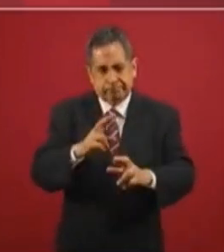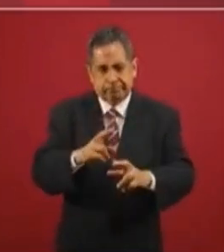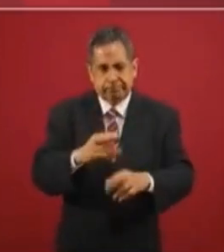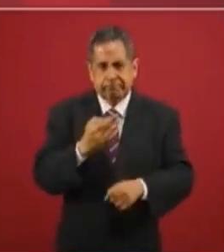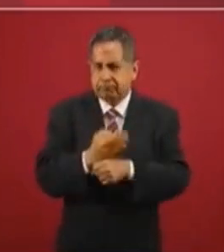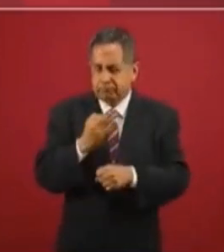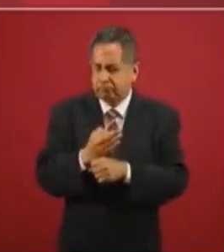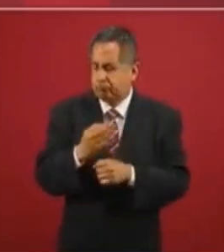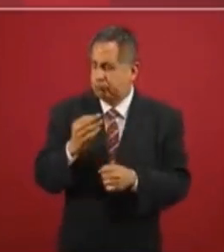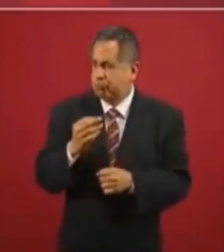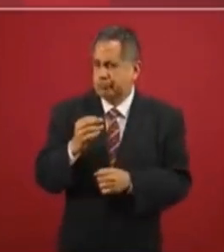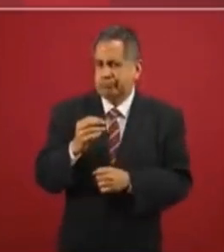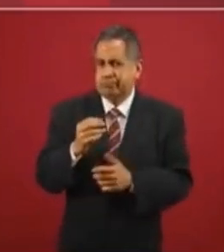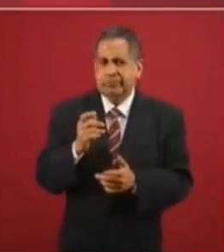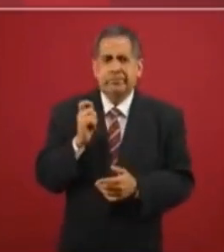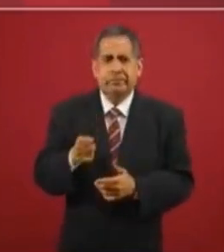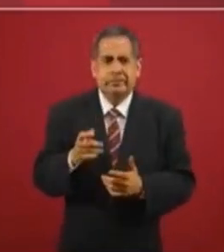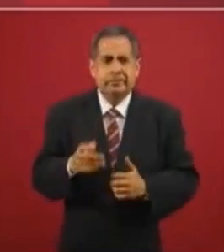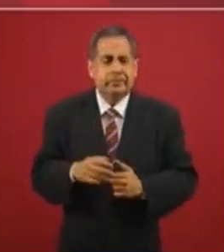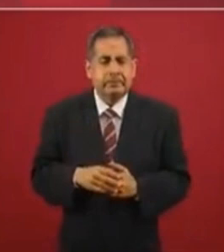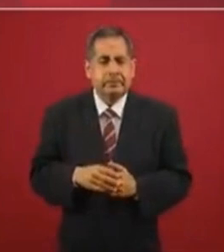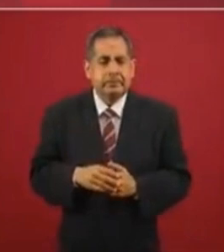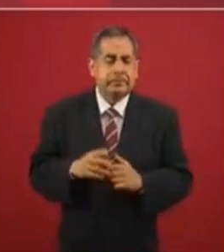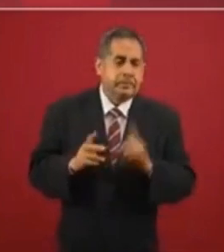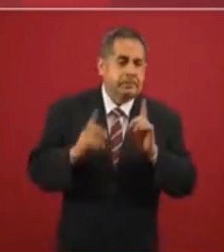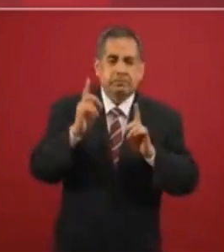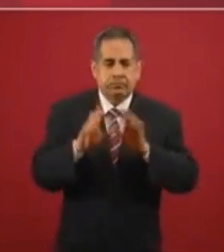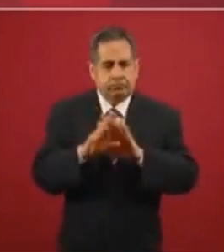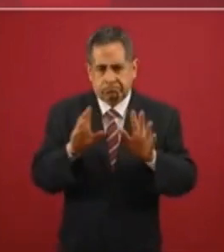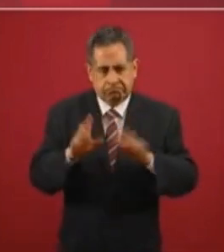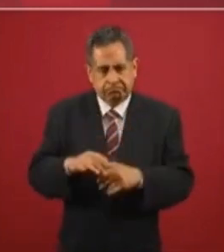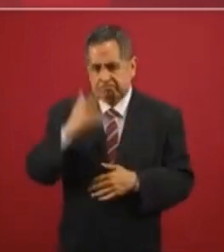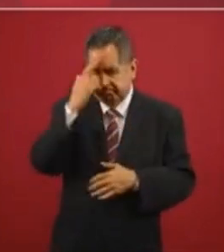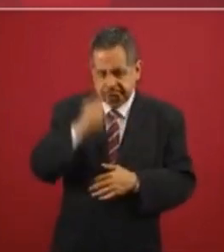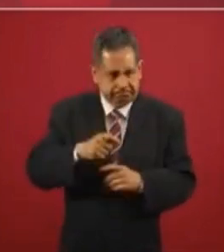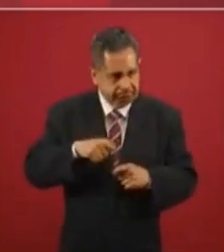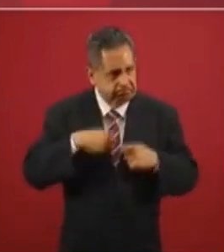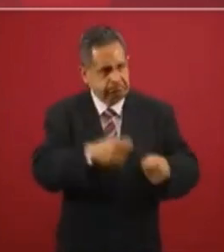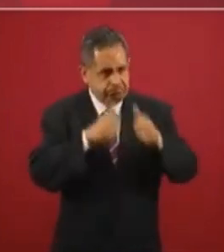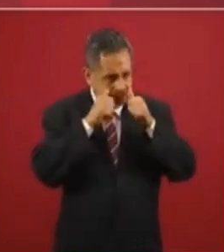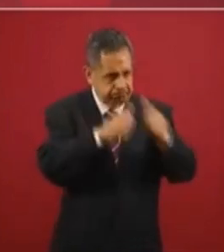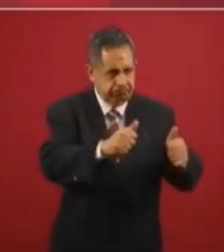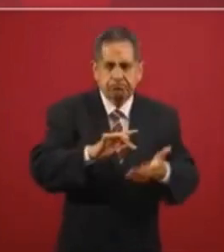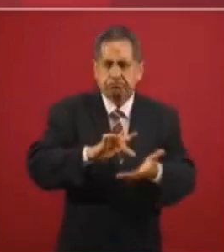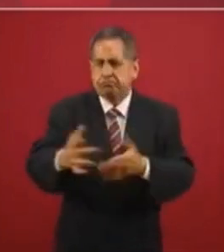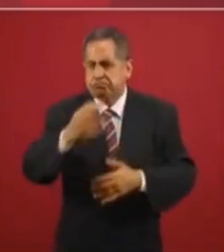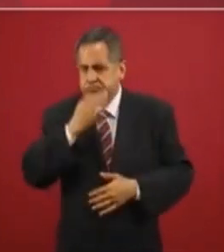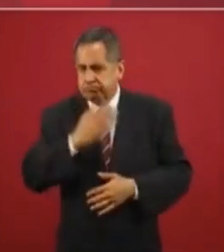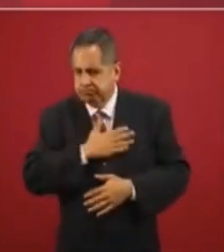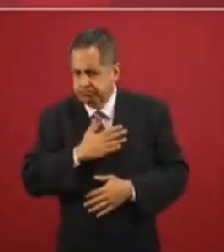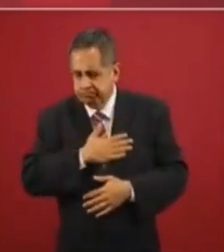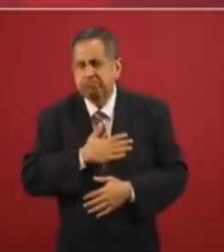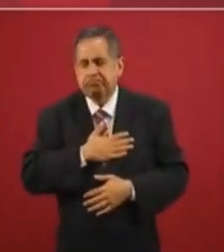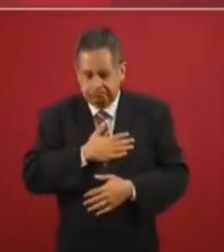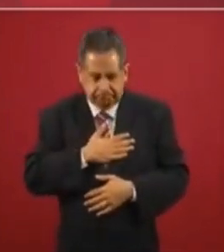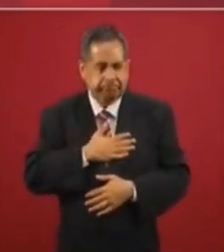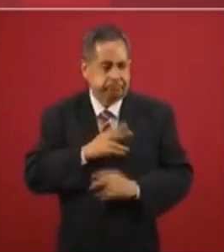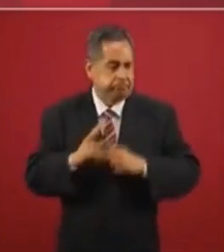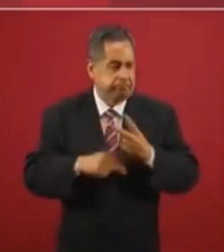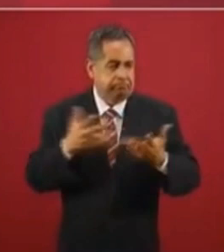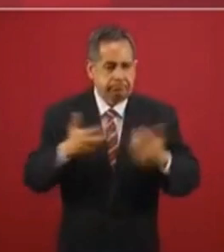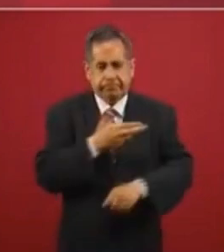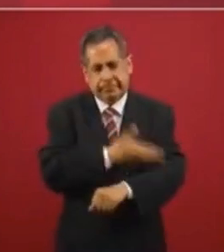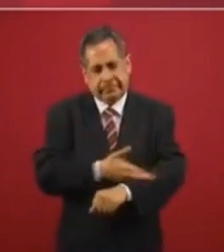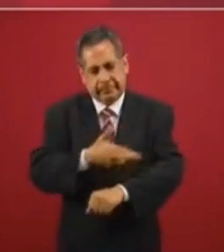aquí no hay ni siquiera situación de duda y agradezco ese llamado para que nosotros también